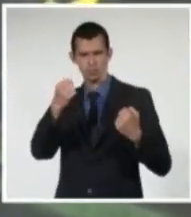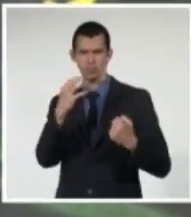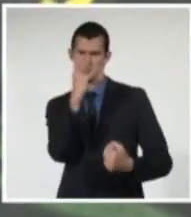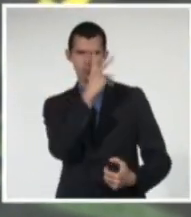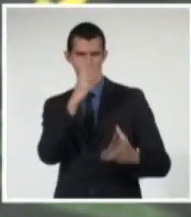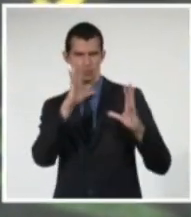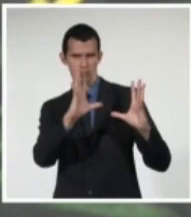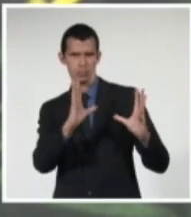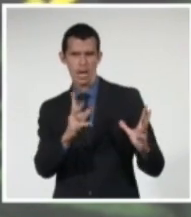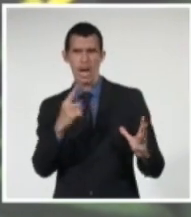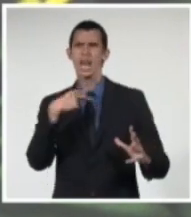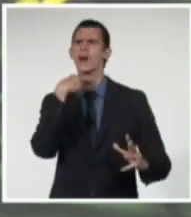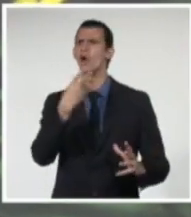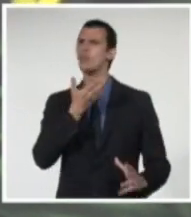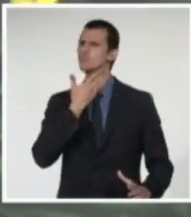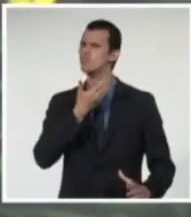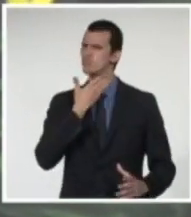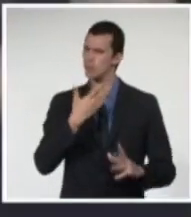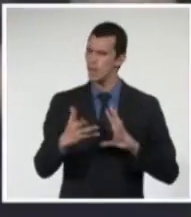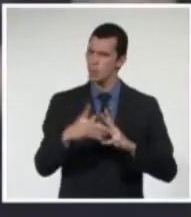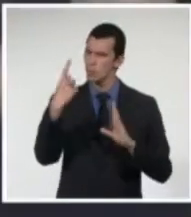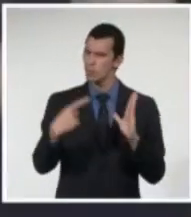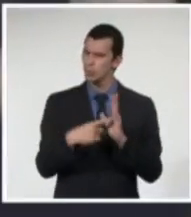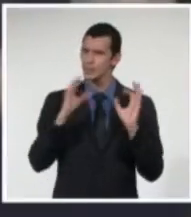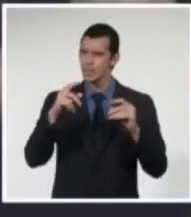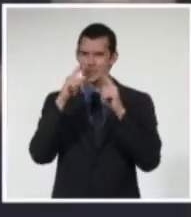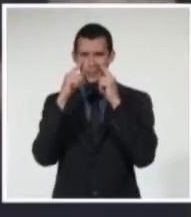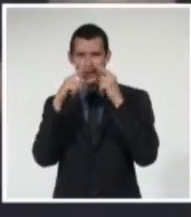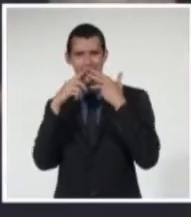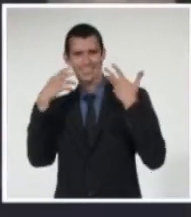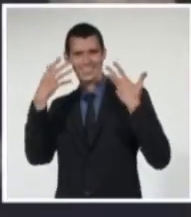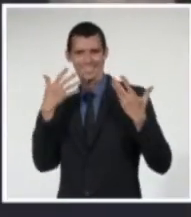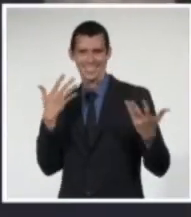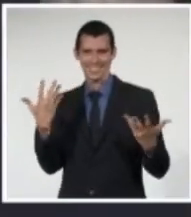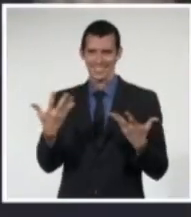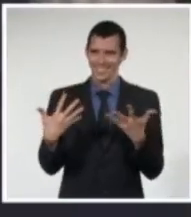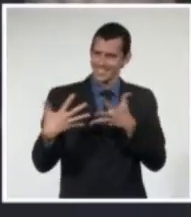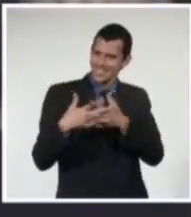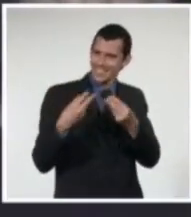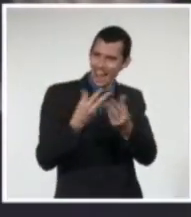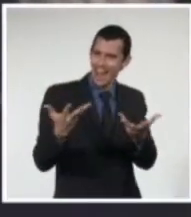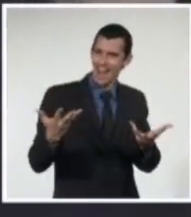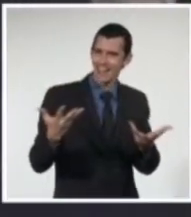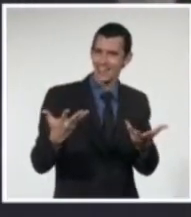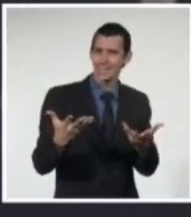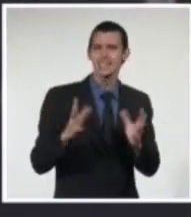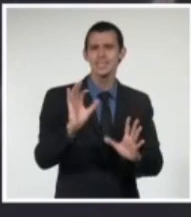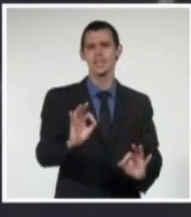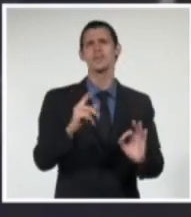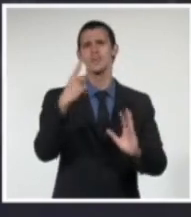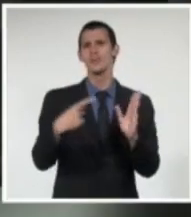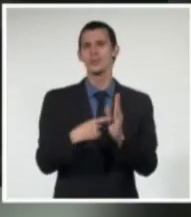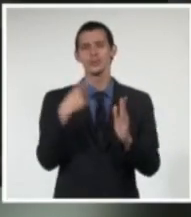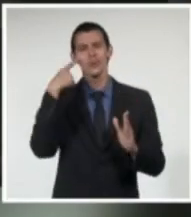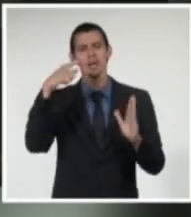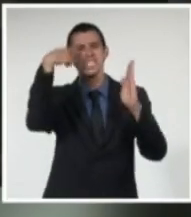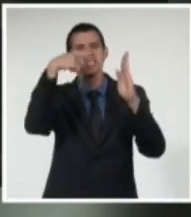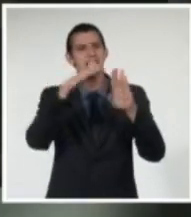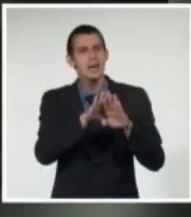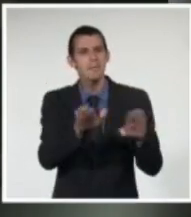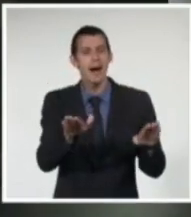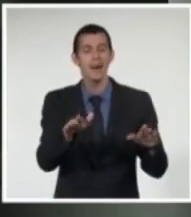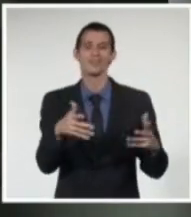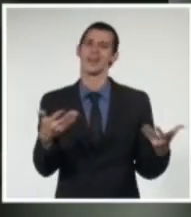sentido del humor y carismática sonrisa, pareciera que sólo su trayectoria en el cine es motivo más que suficiente para